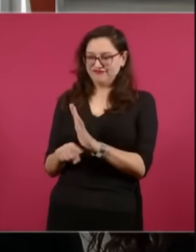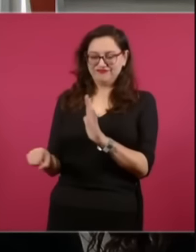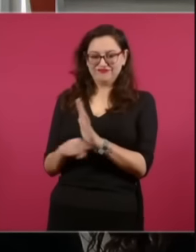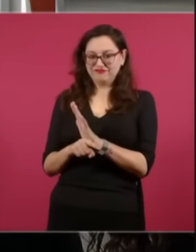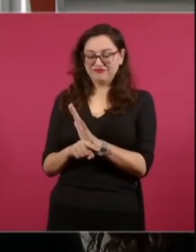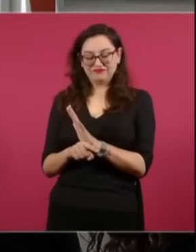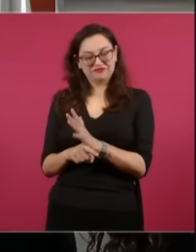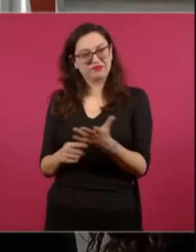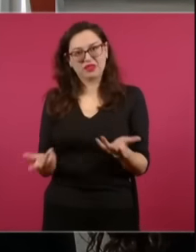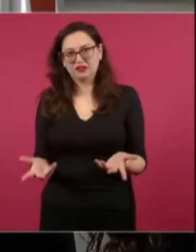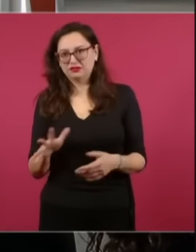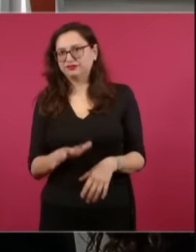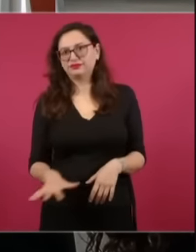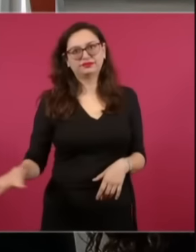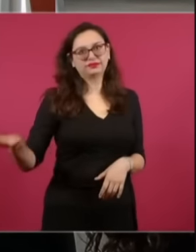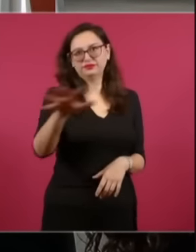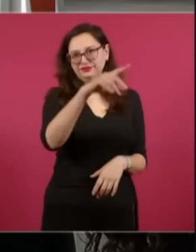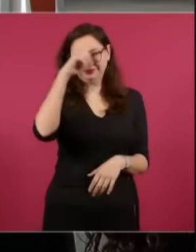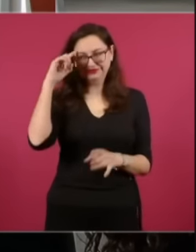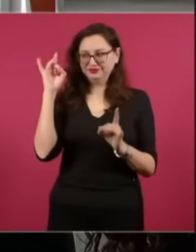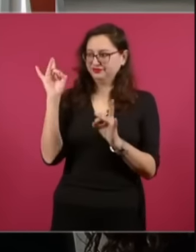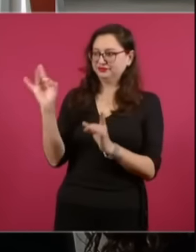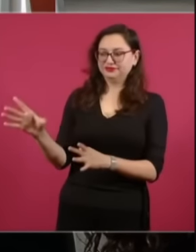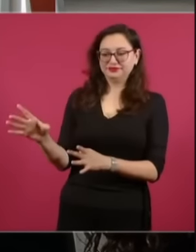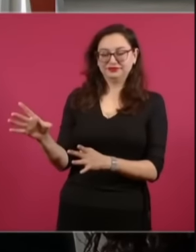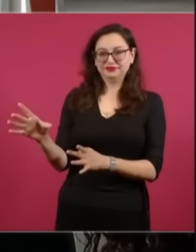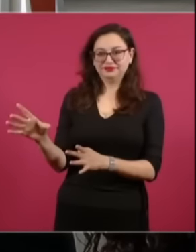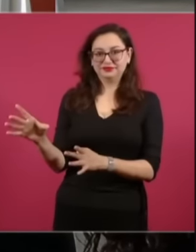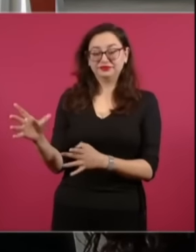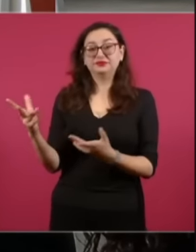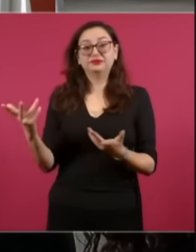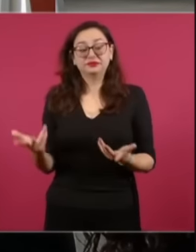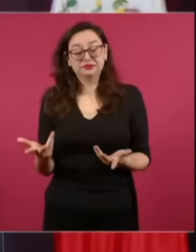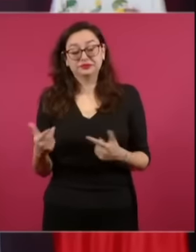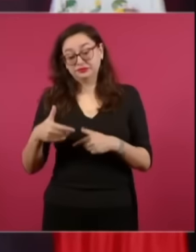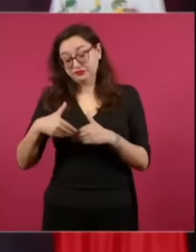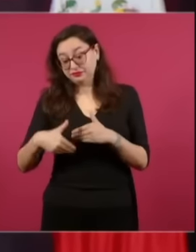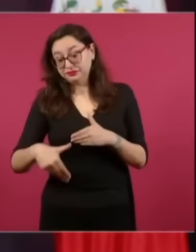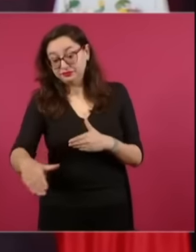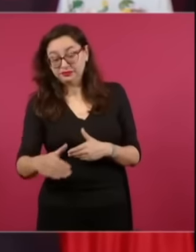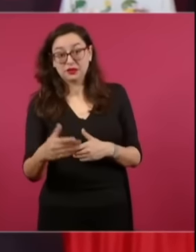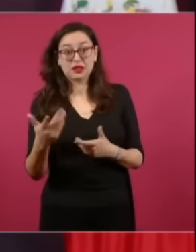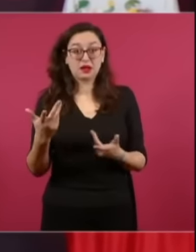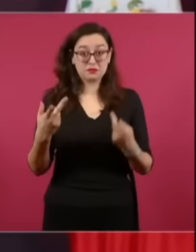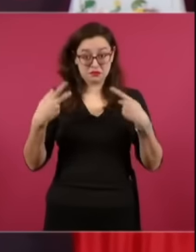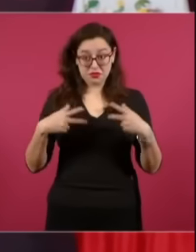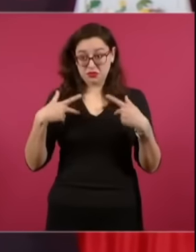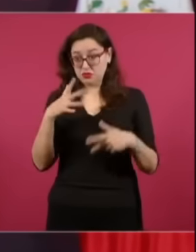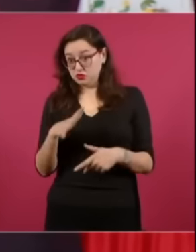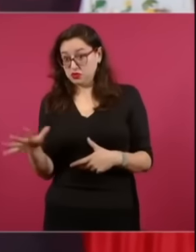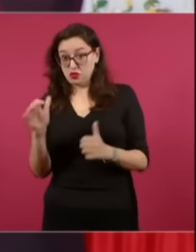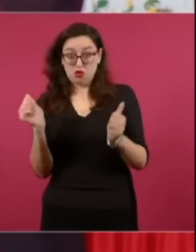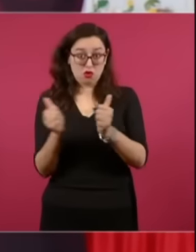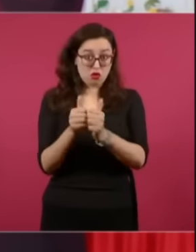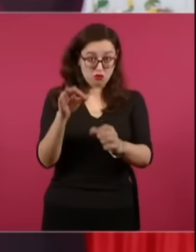No quieren que elijan los mexicanos, los ciudadanos, a los jueces.